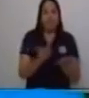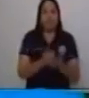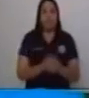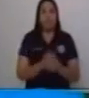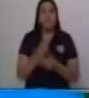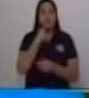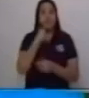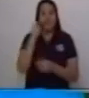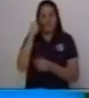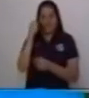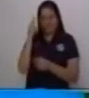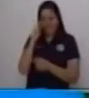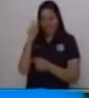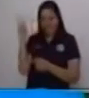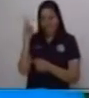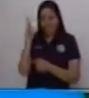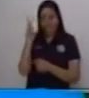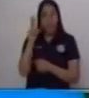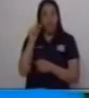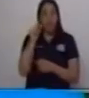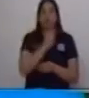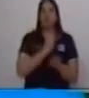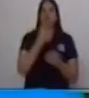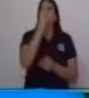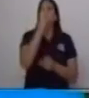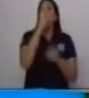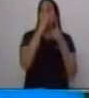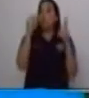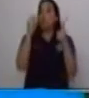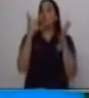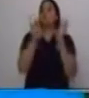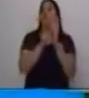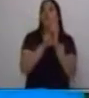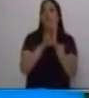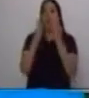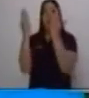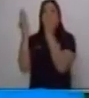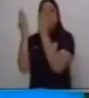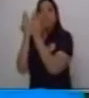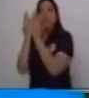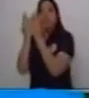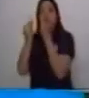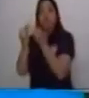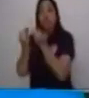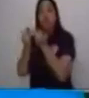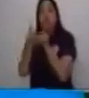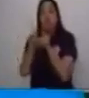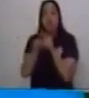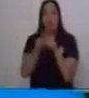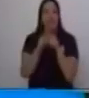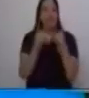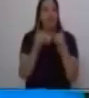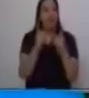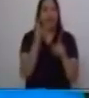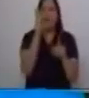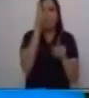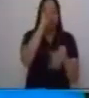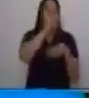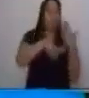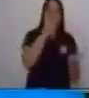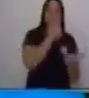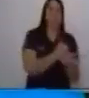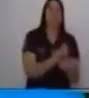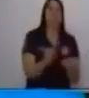si ves son dos expresiones estudio mucho pero no apruebo conectadas por la palabra